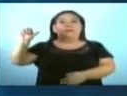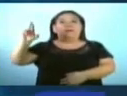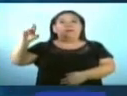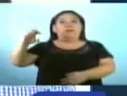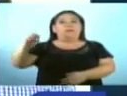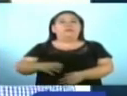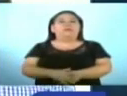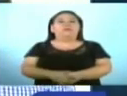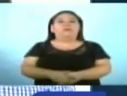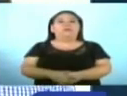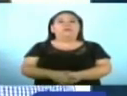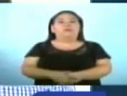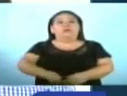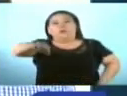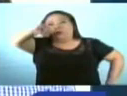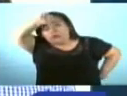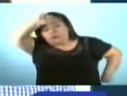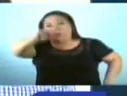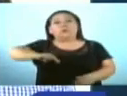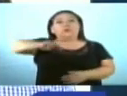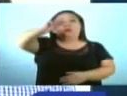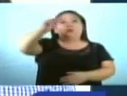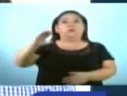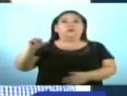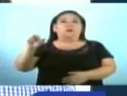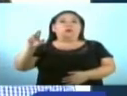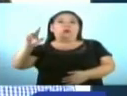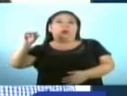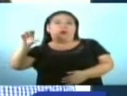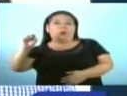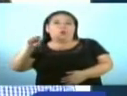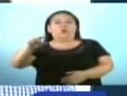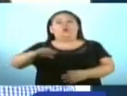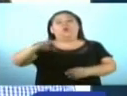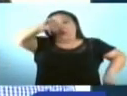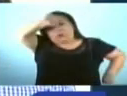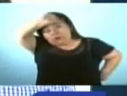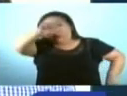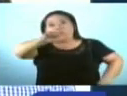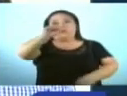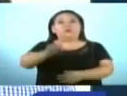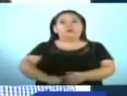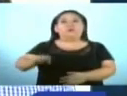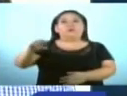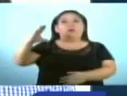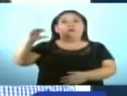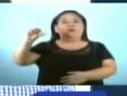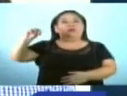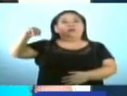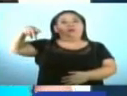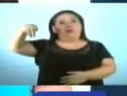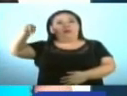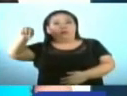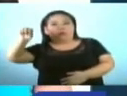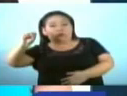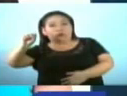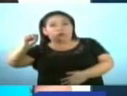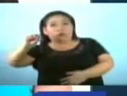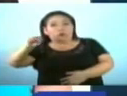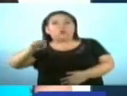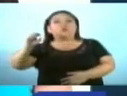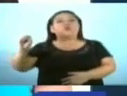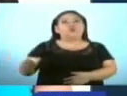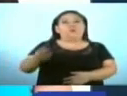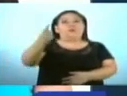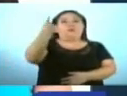Cabañas Este, el alcalde es Edgardo Portillo de Nuevas Ideas y de Cabañas Oeste, Lorenzo Rivas de Gana. En San Vicente